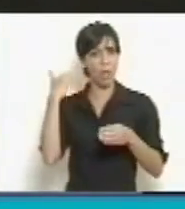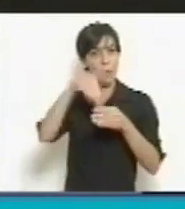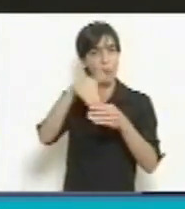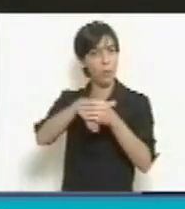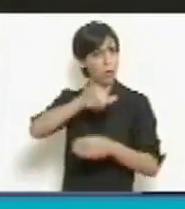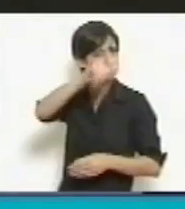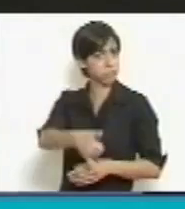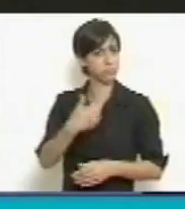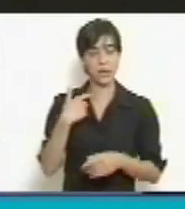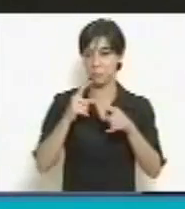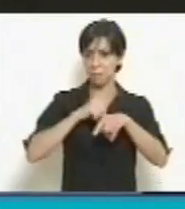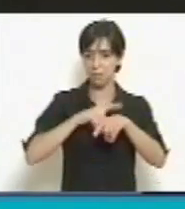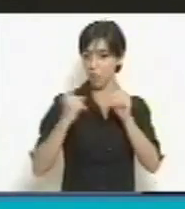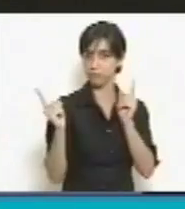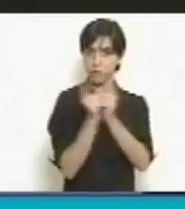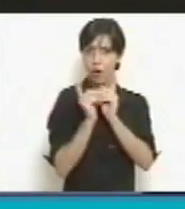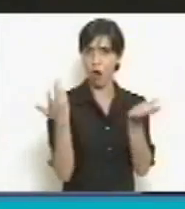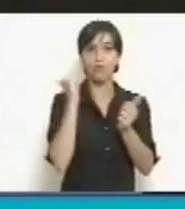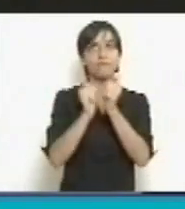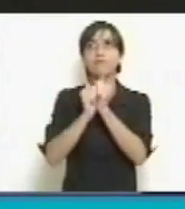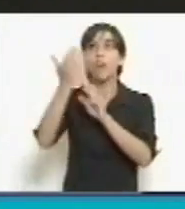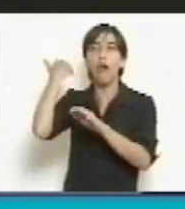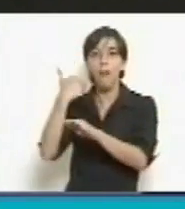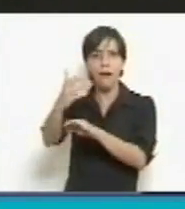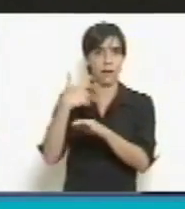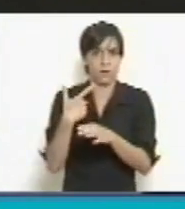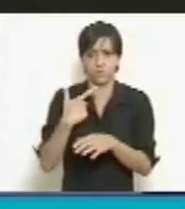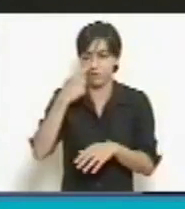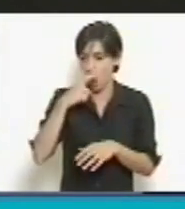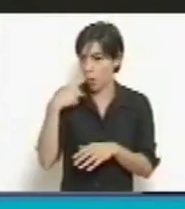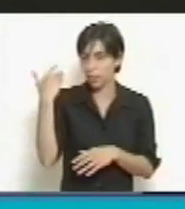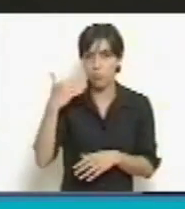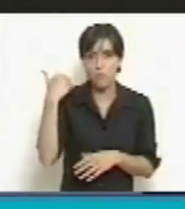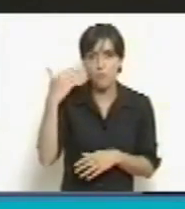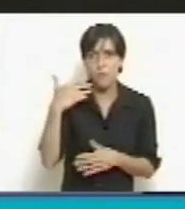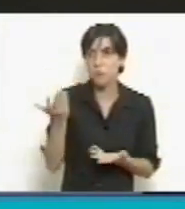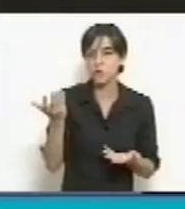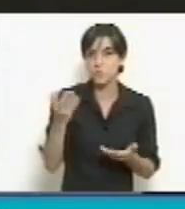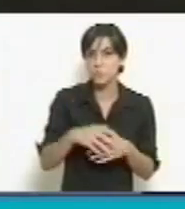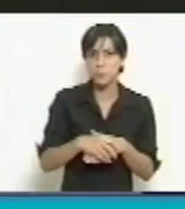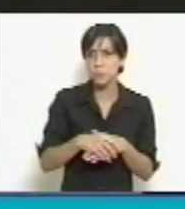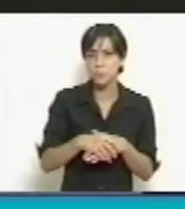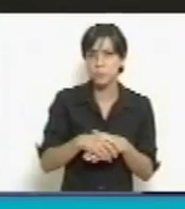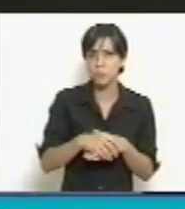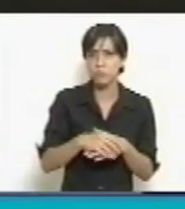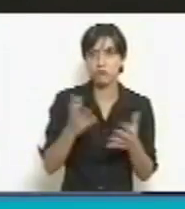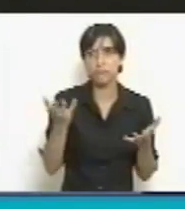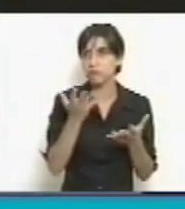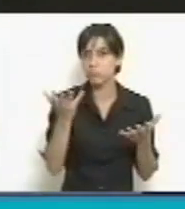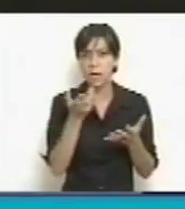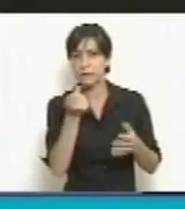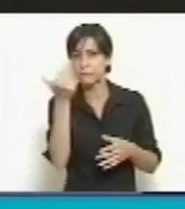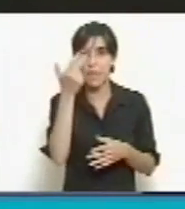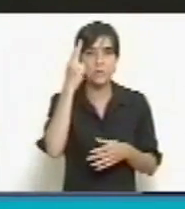del tiempo y la historia de la Argentina en estos últimos casi